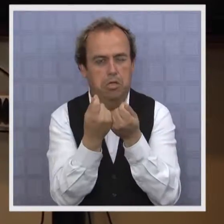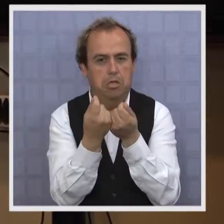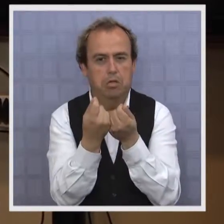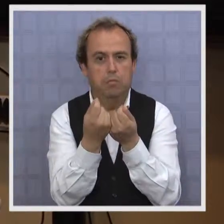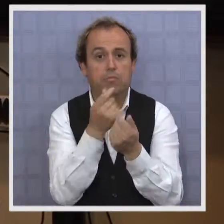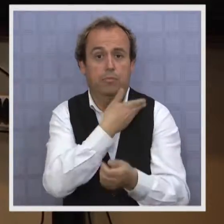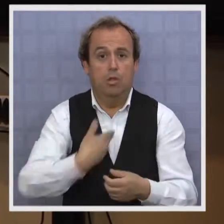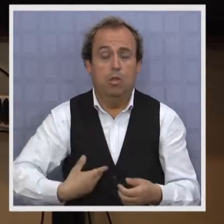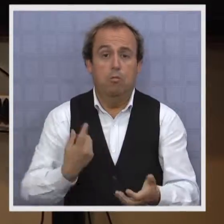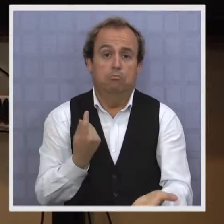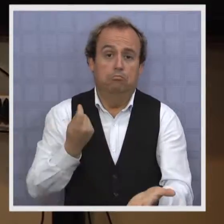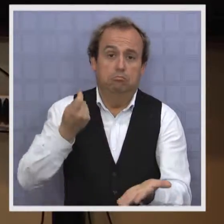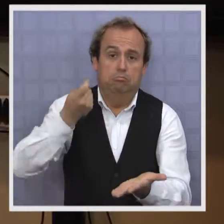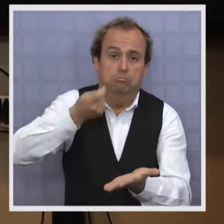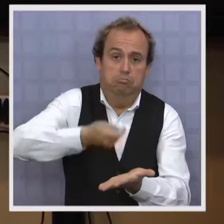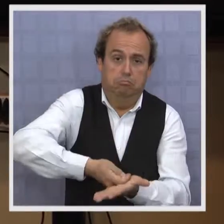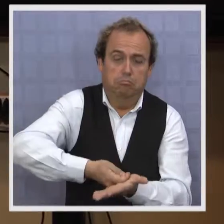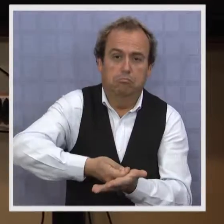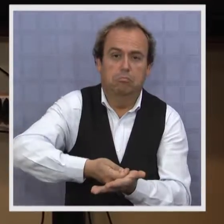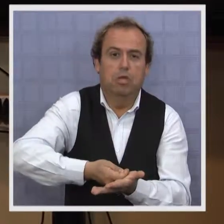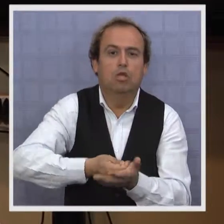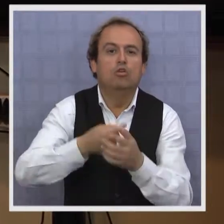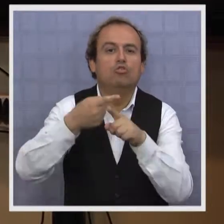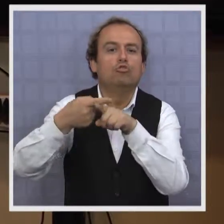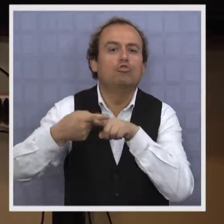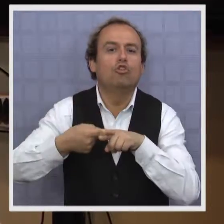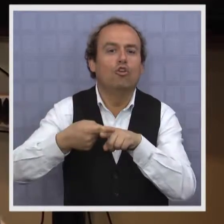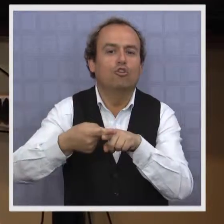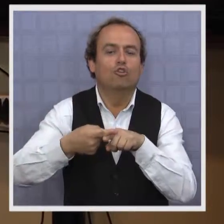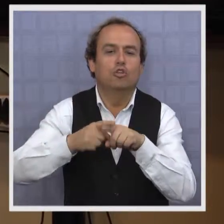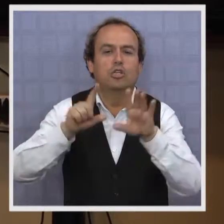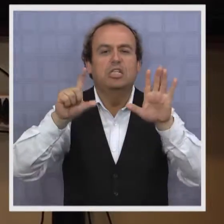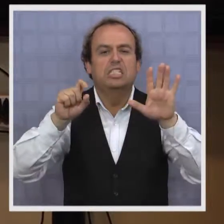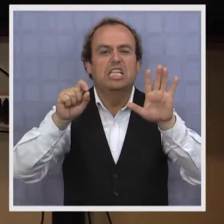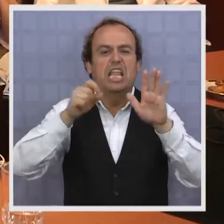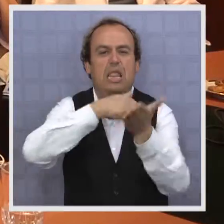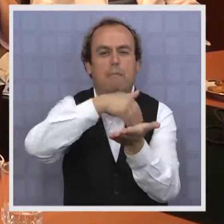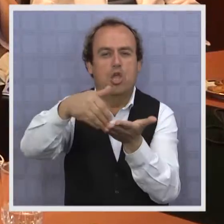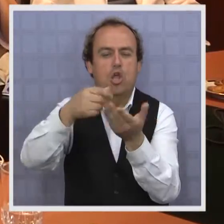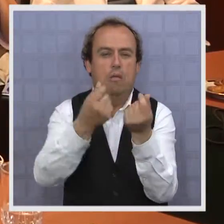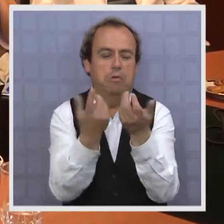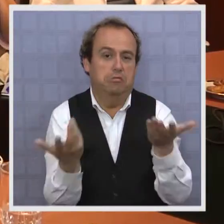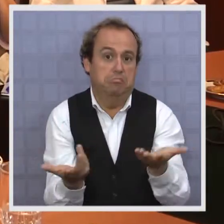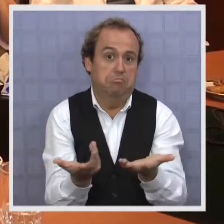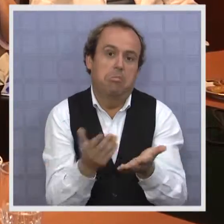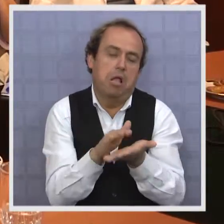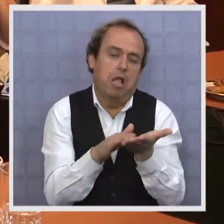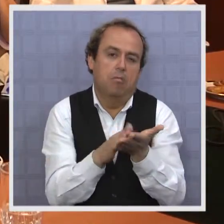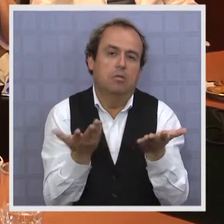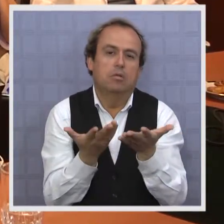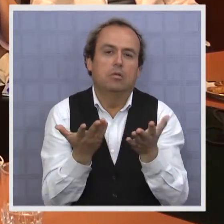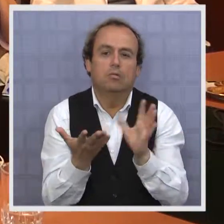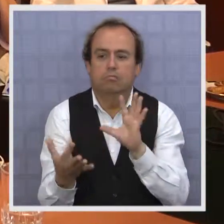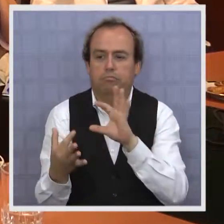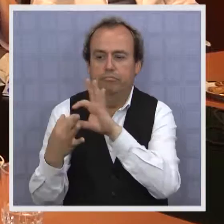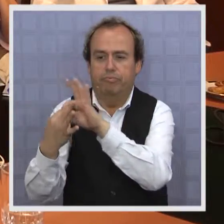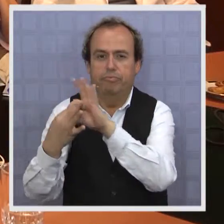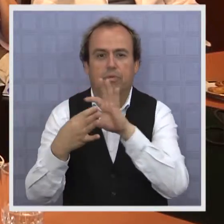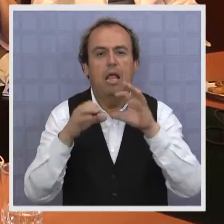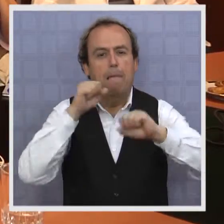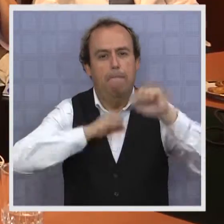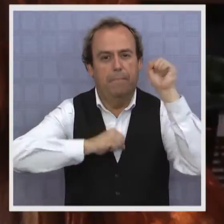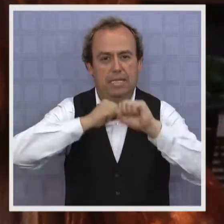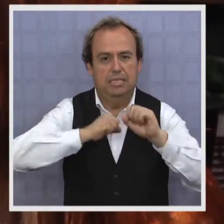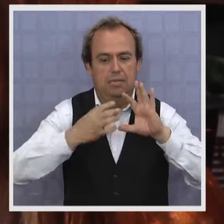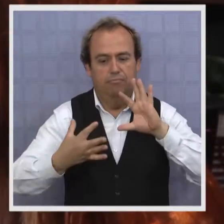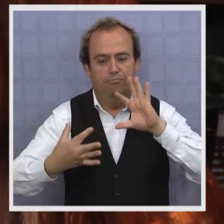donde el Estado pueda estar aportando como socio 70 millones de pesos. El establecimiento de alianzas, por ejemplo con empresas